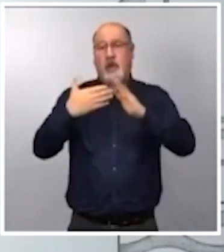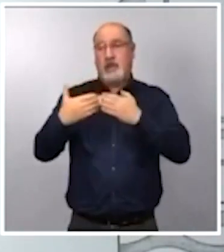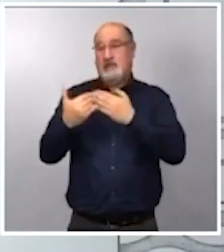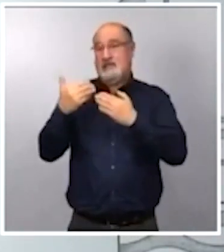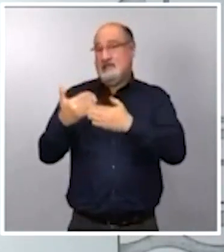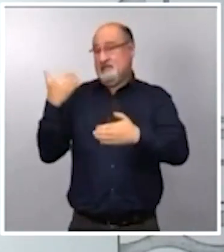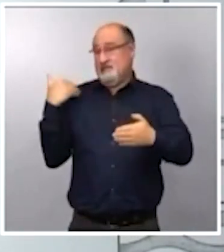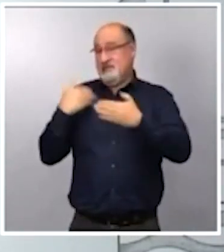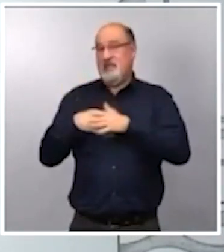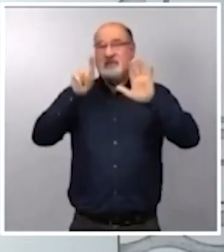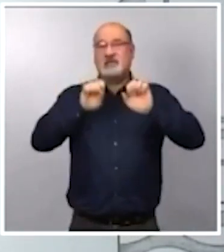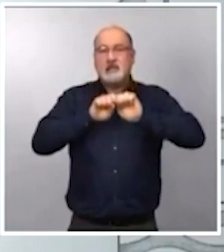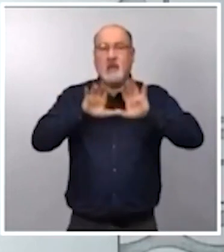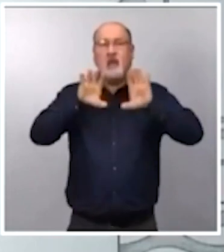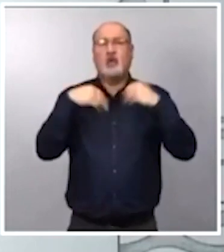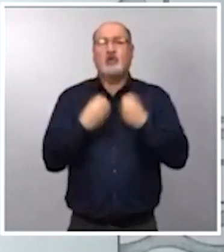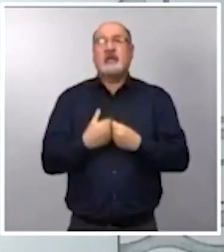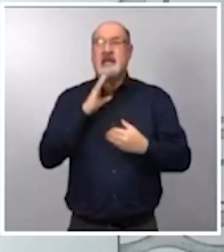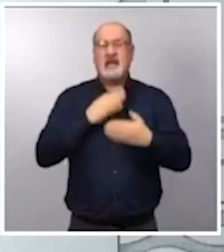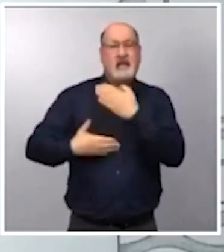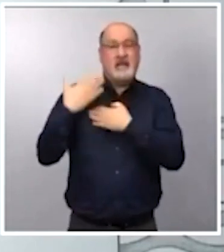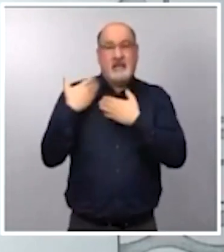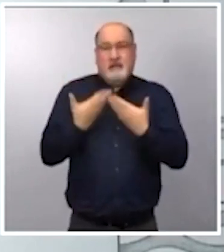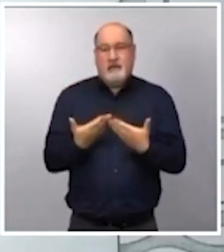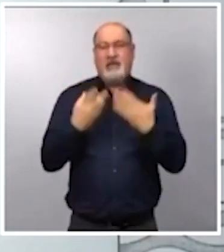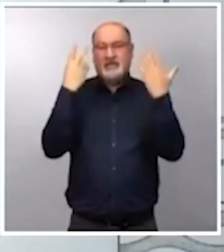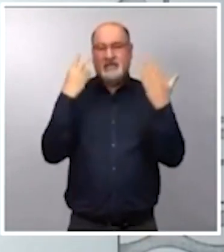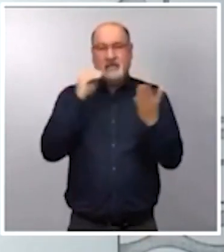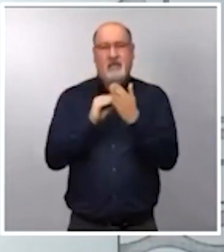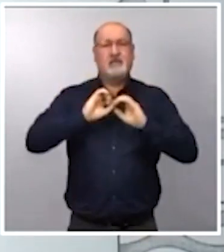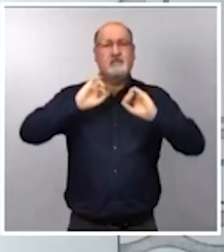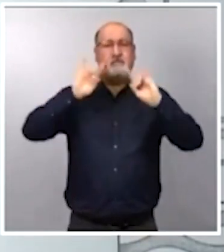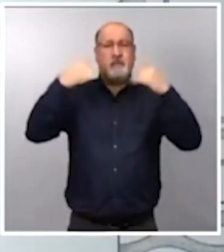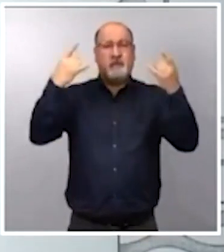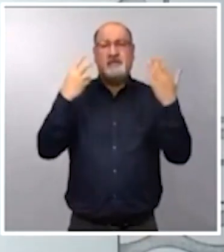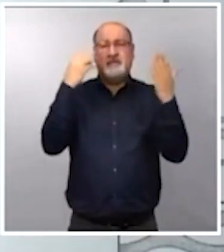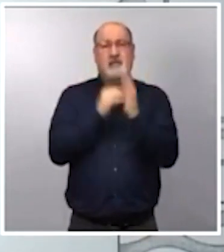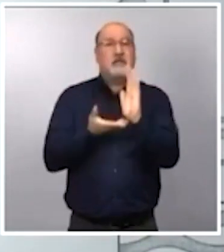hasta casi siete veces superior a las observadas, al menos en la misma fecha, hace un año,